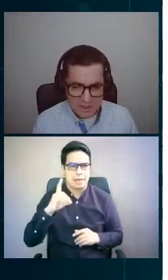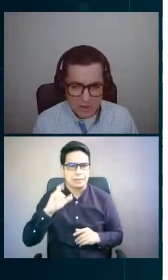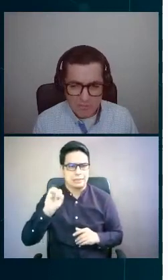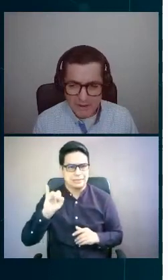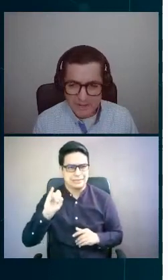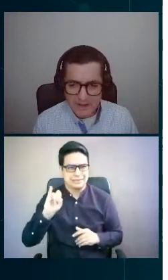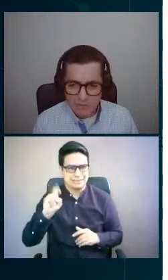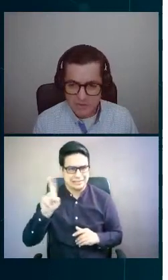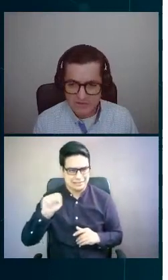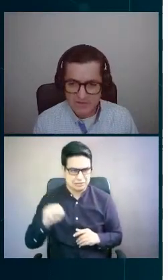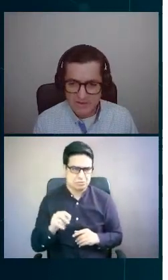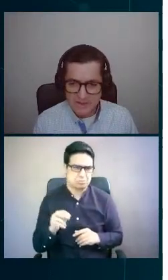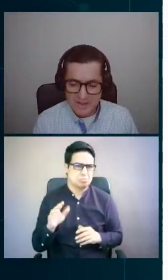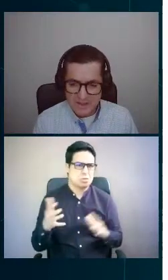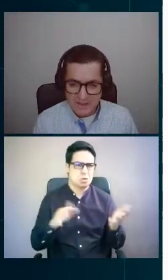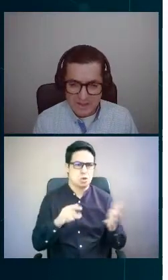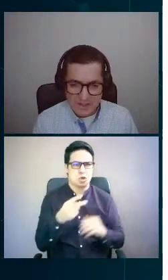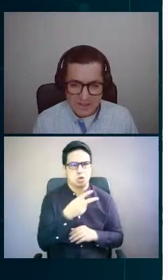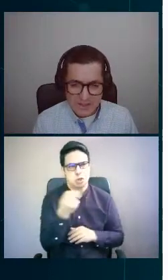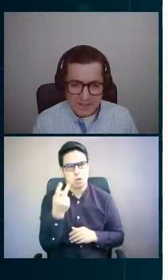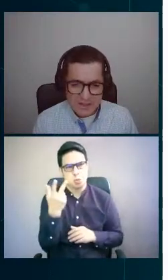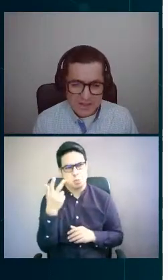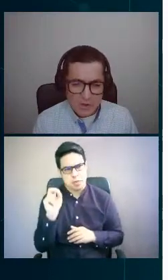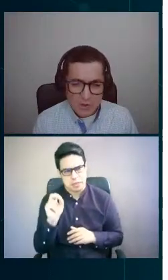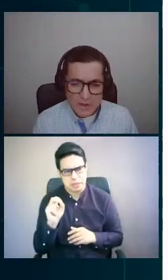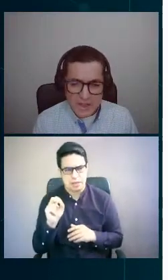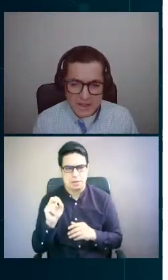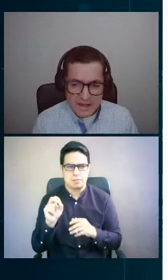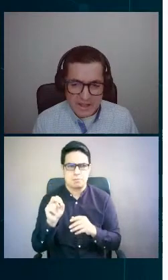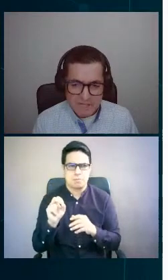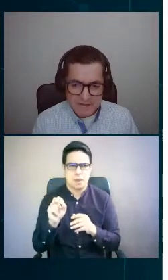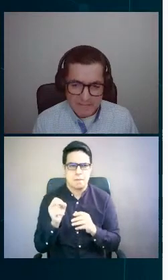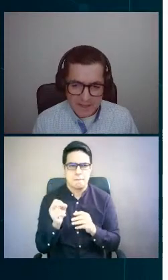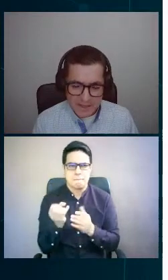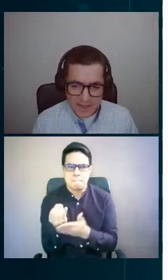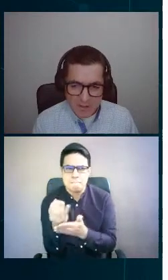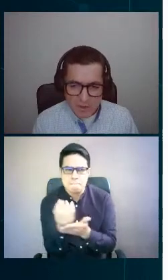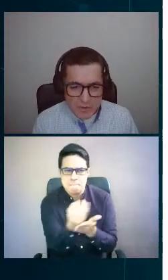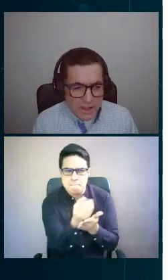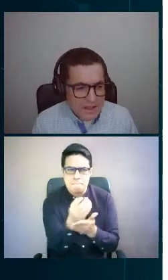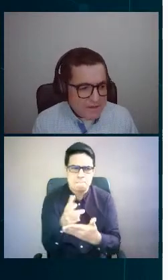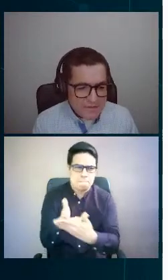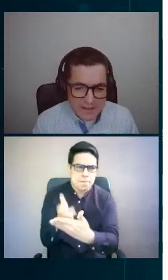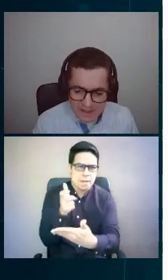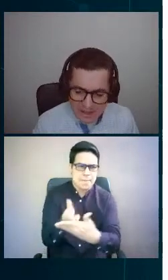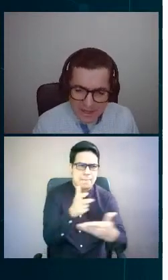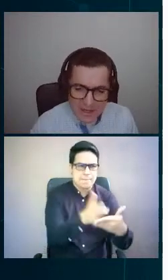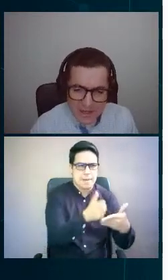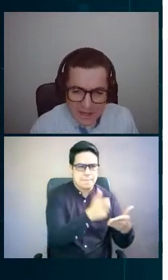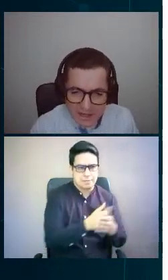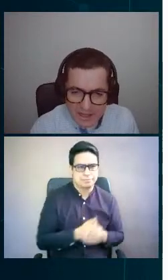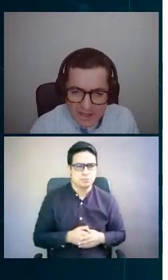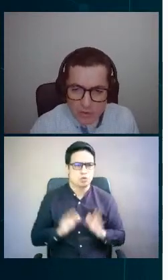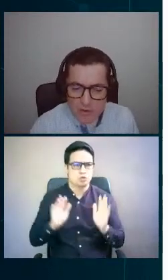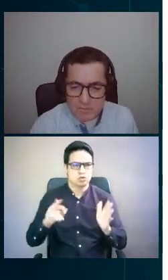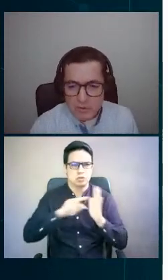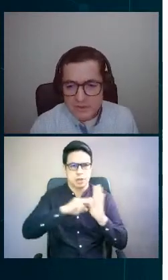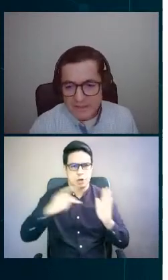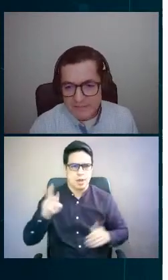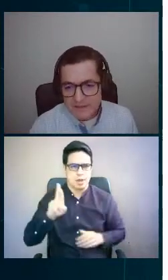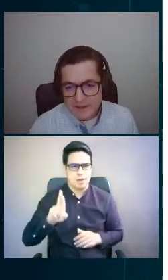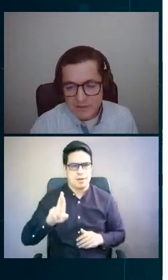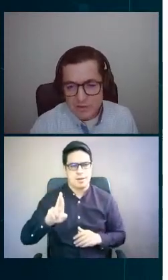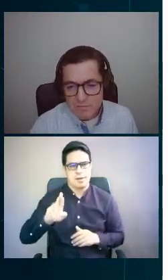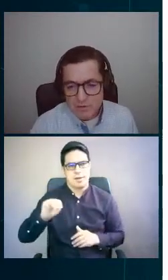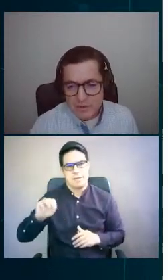y un par de routers en tecnología RF. Bueno, y aquí viene el hito